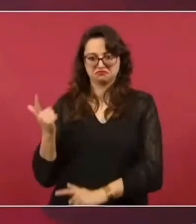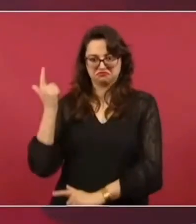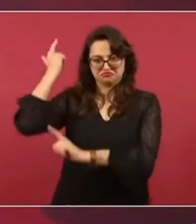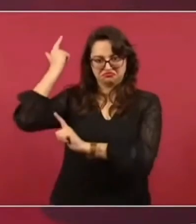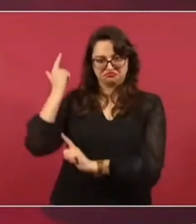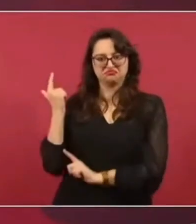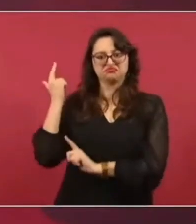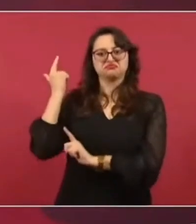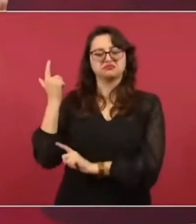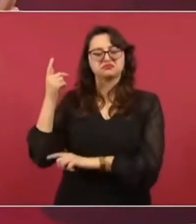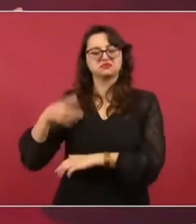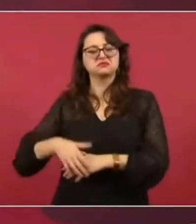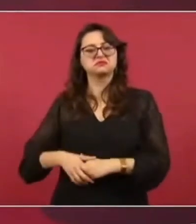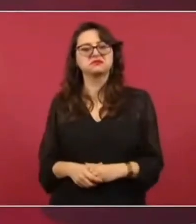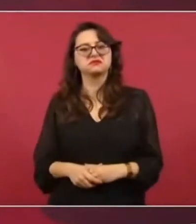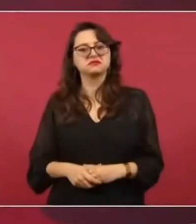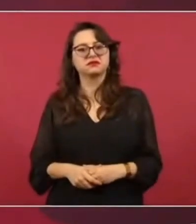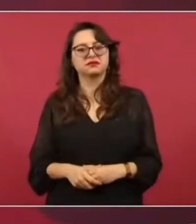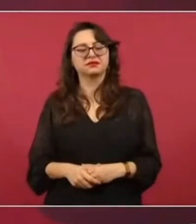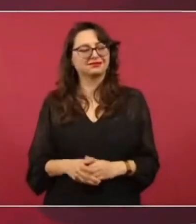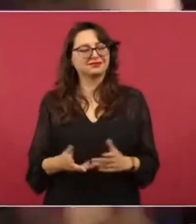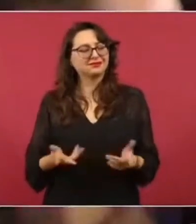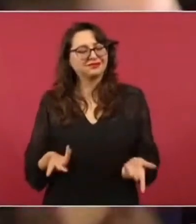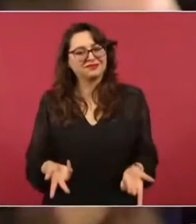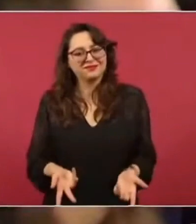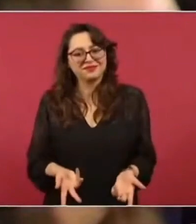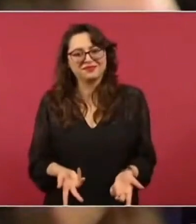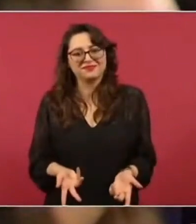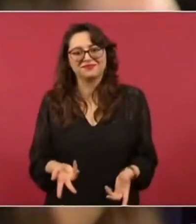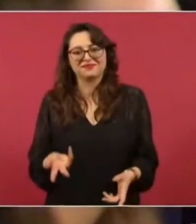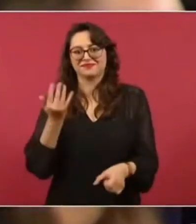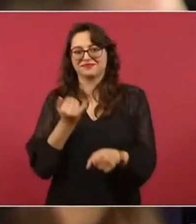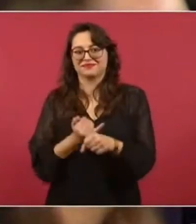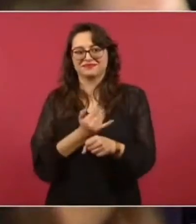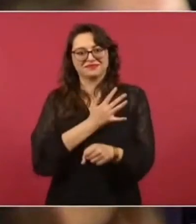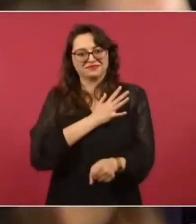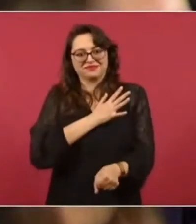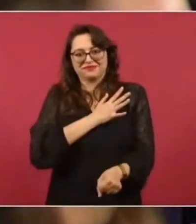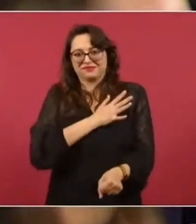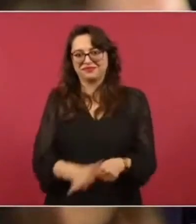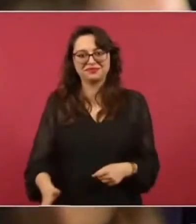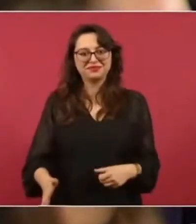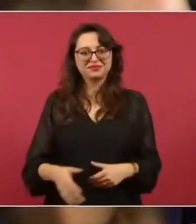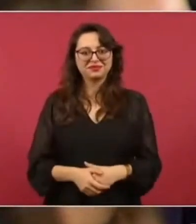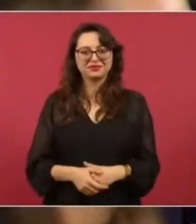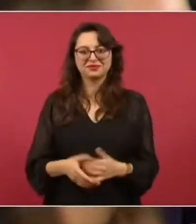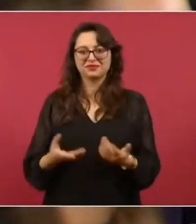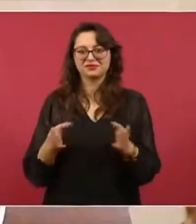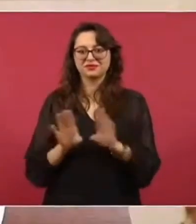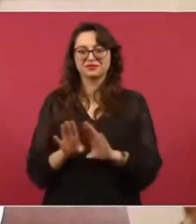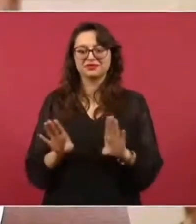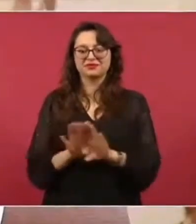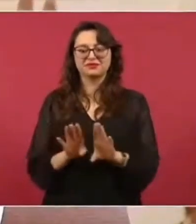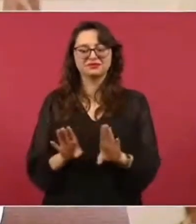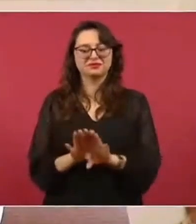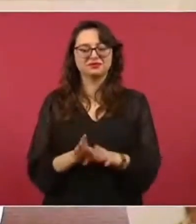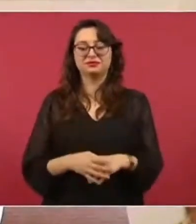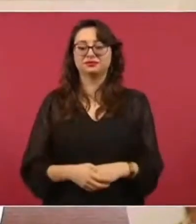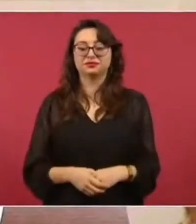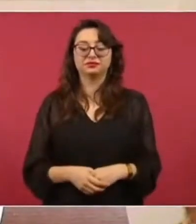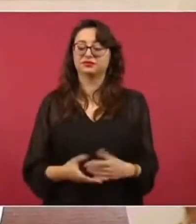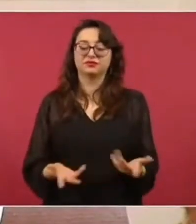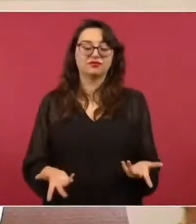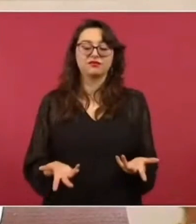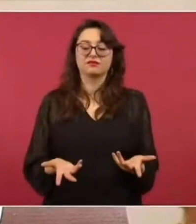Es increíble. Entonces, son dos concepciones